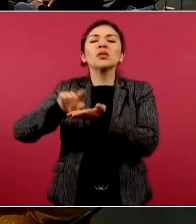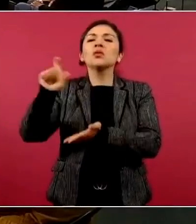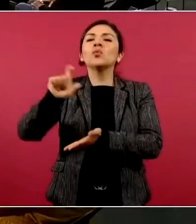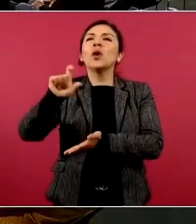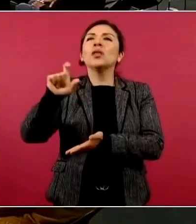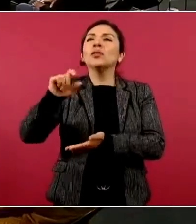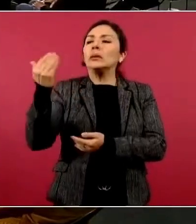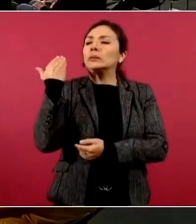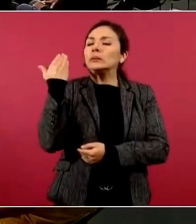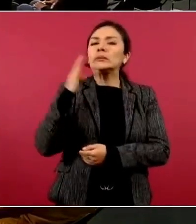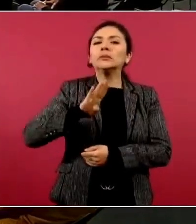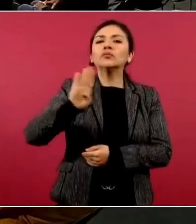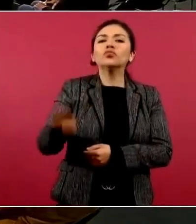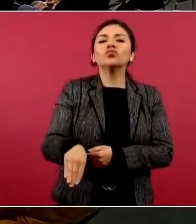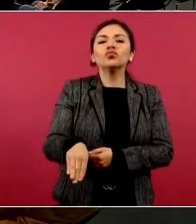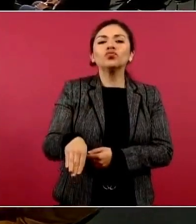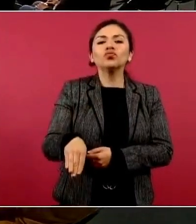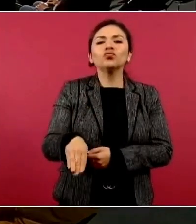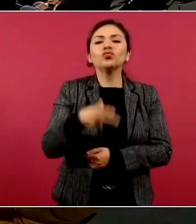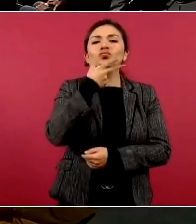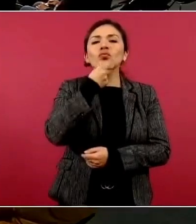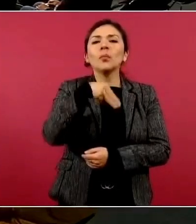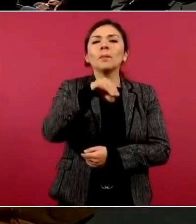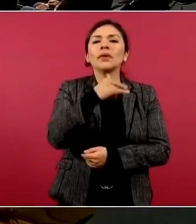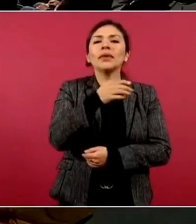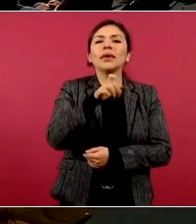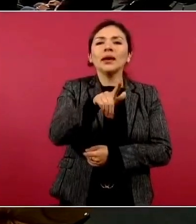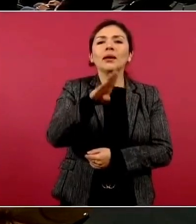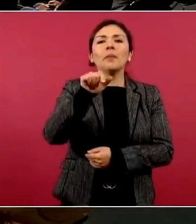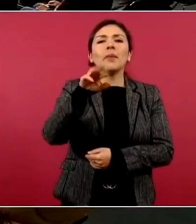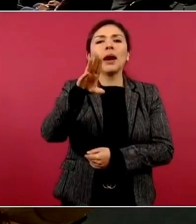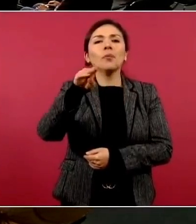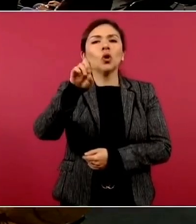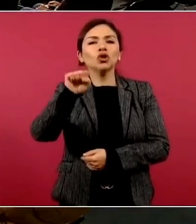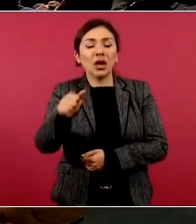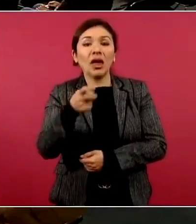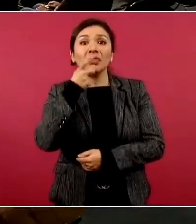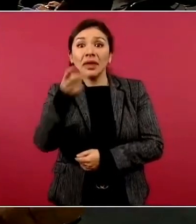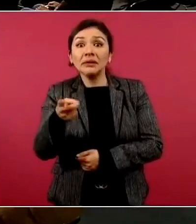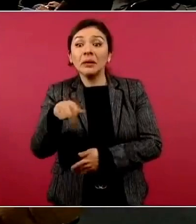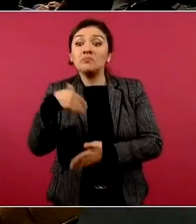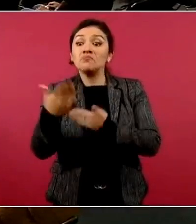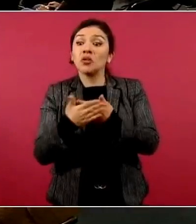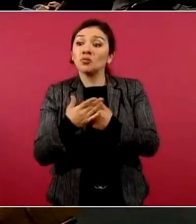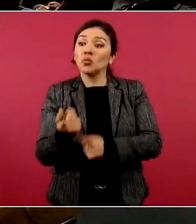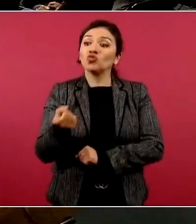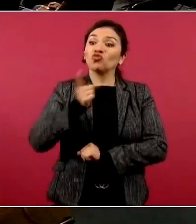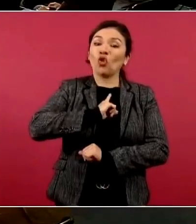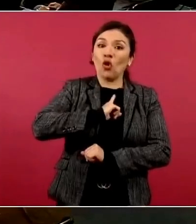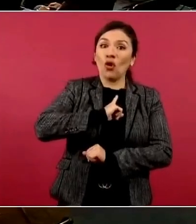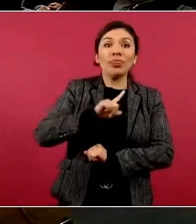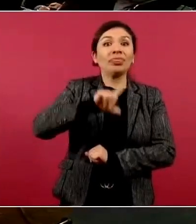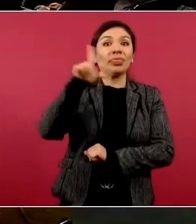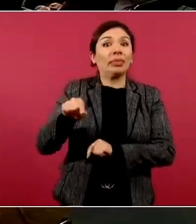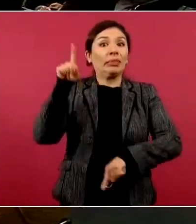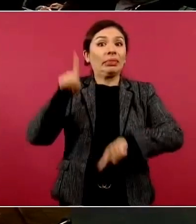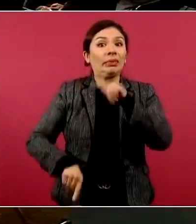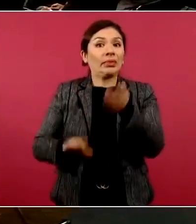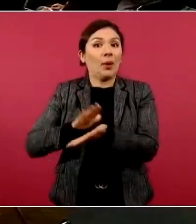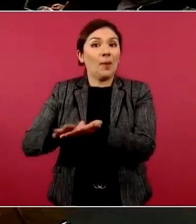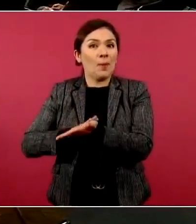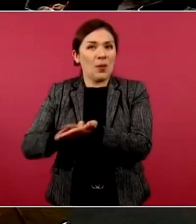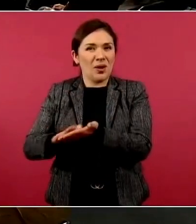Miguel Barbosa diciendo que seguía yo y lo quitó ese Marieto.